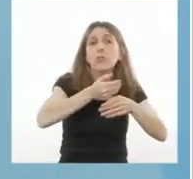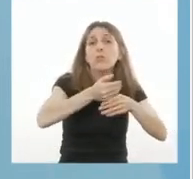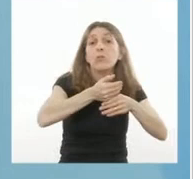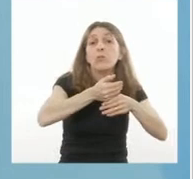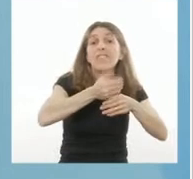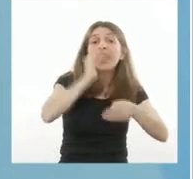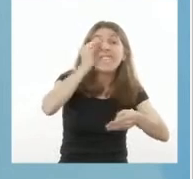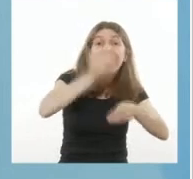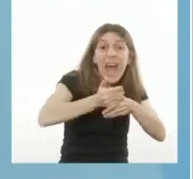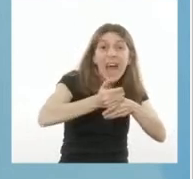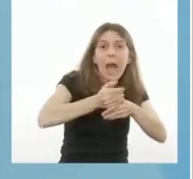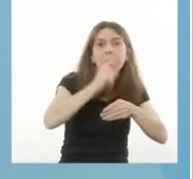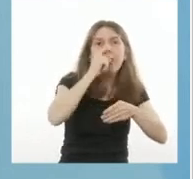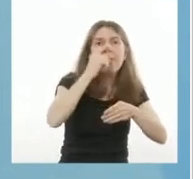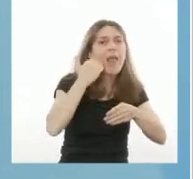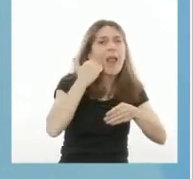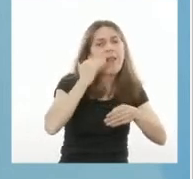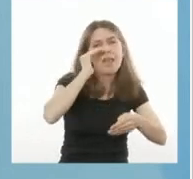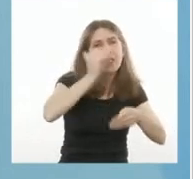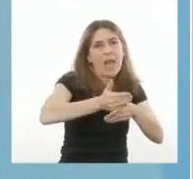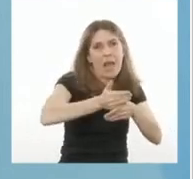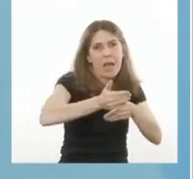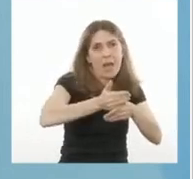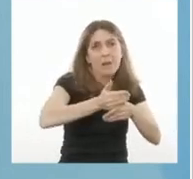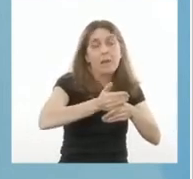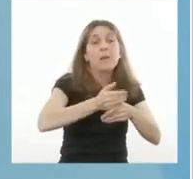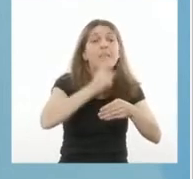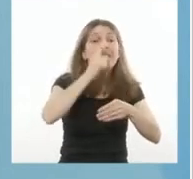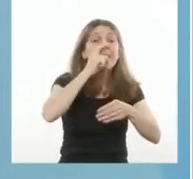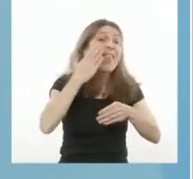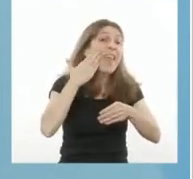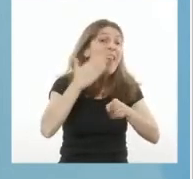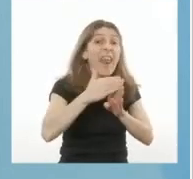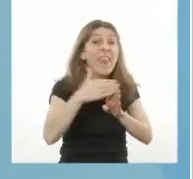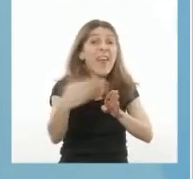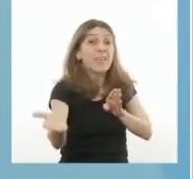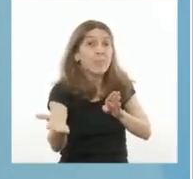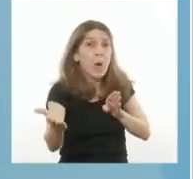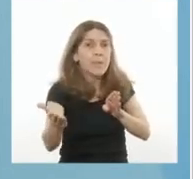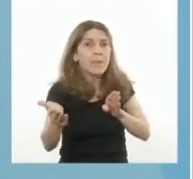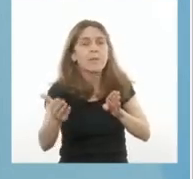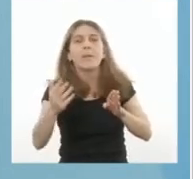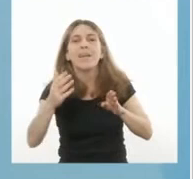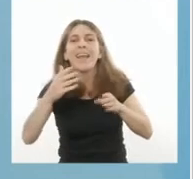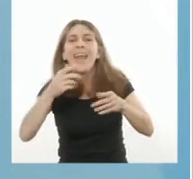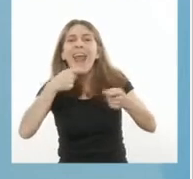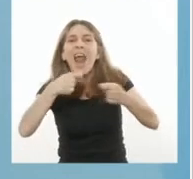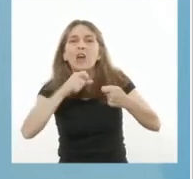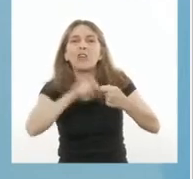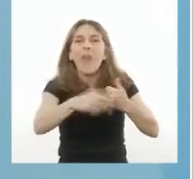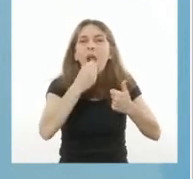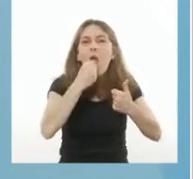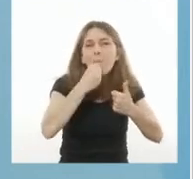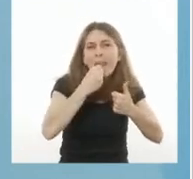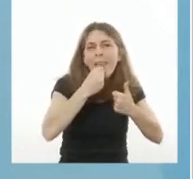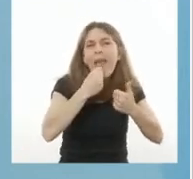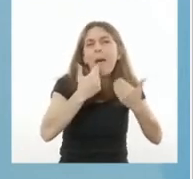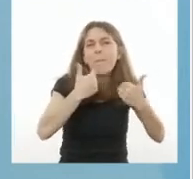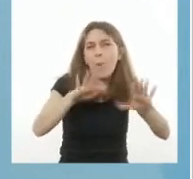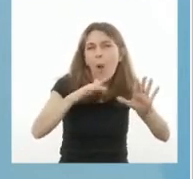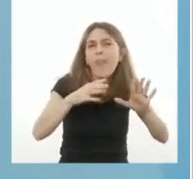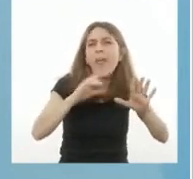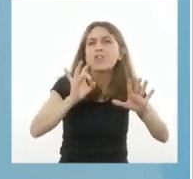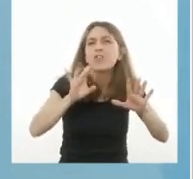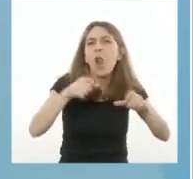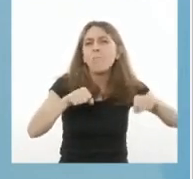19 horas. Después de las 19 horas, la gastronomía podrá continuar con envíos a